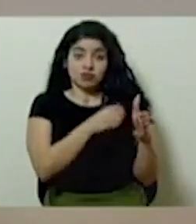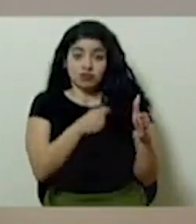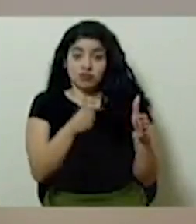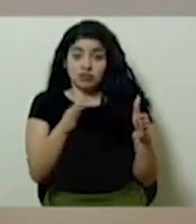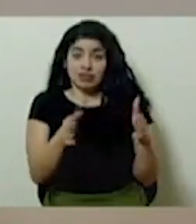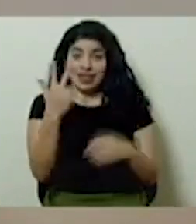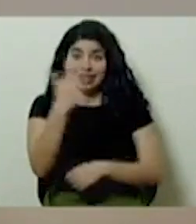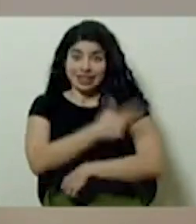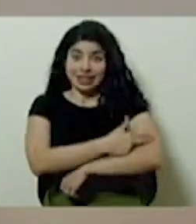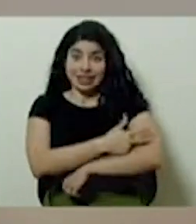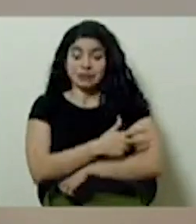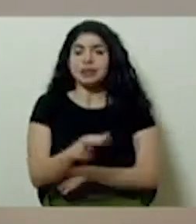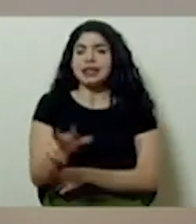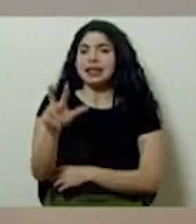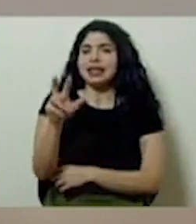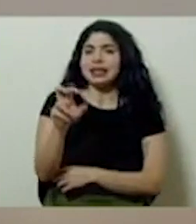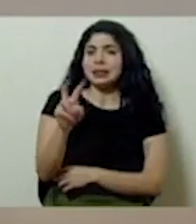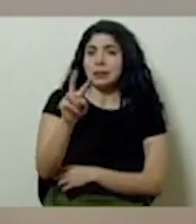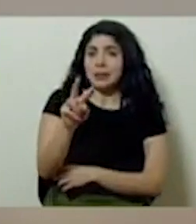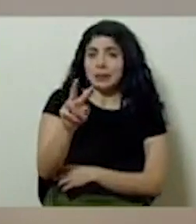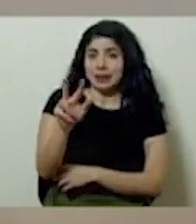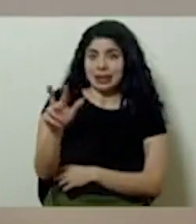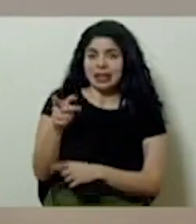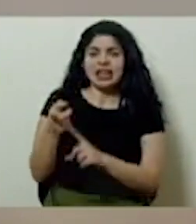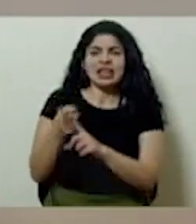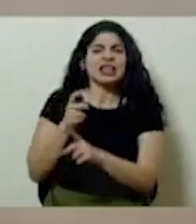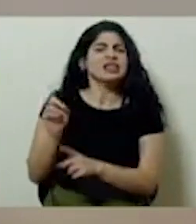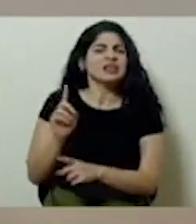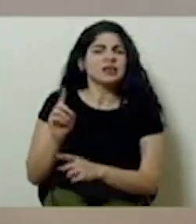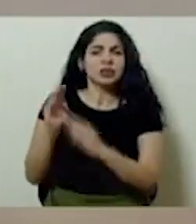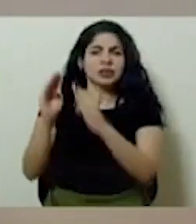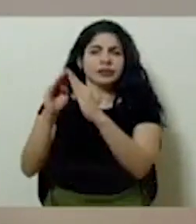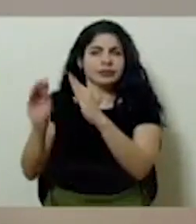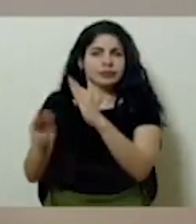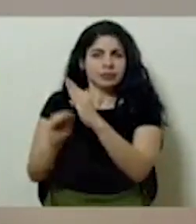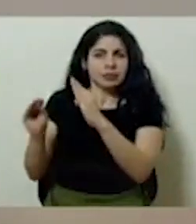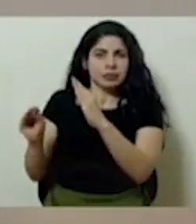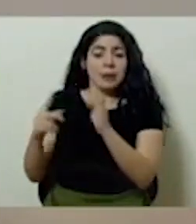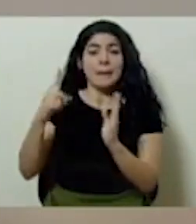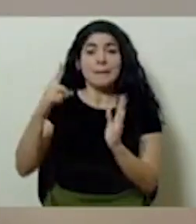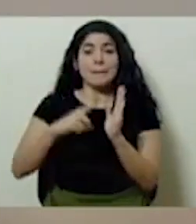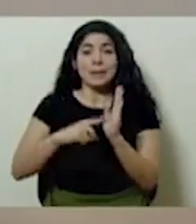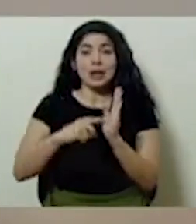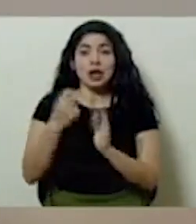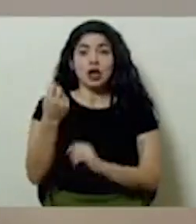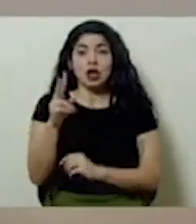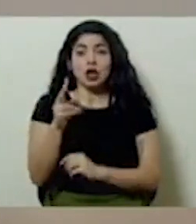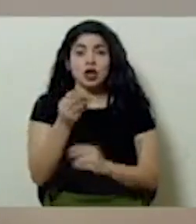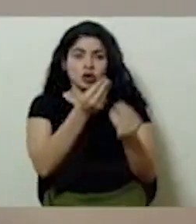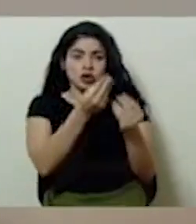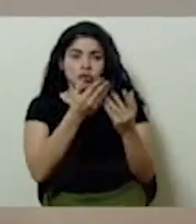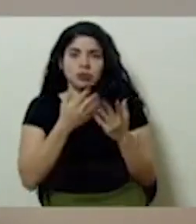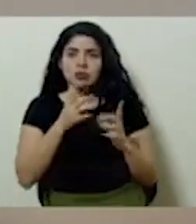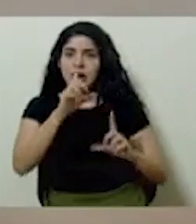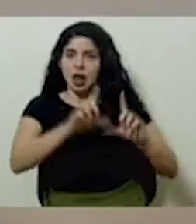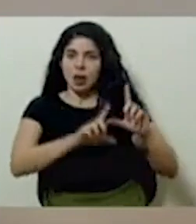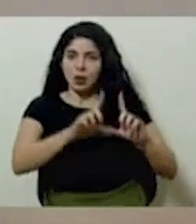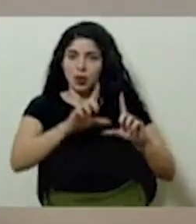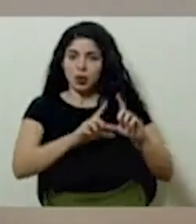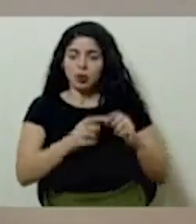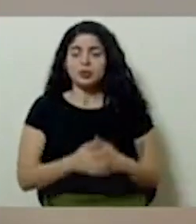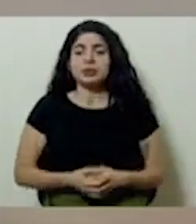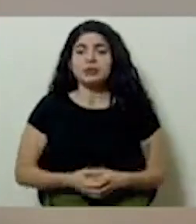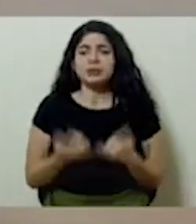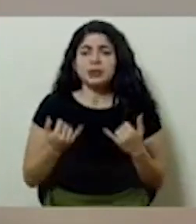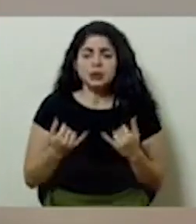días, 323 son por nexo epidemiológico y 1,012 por laboratorio. Se